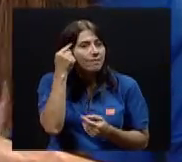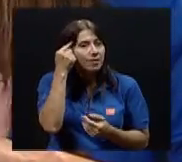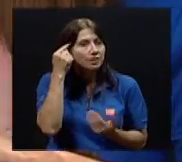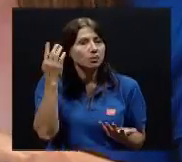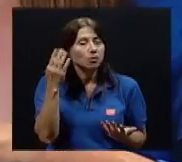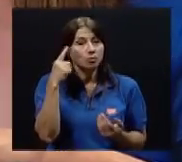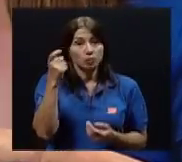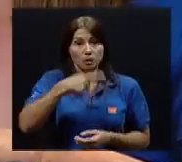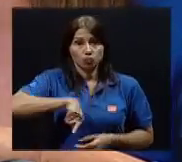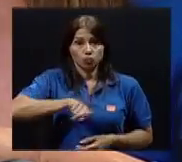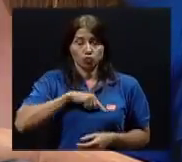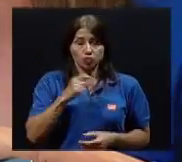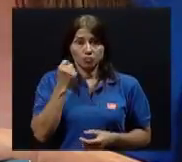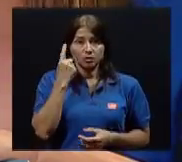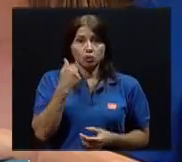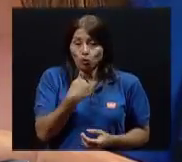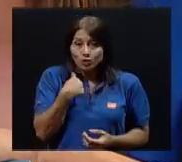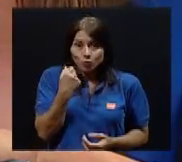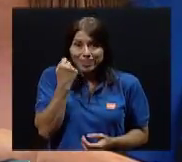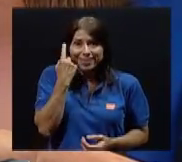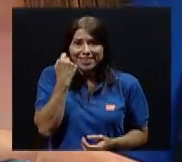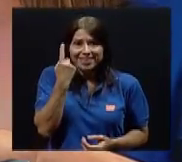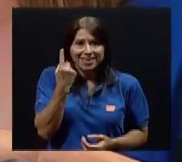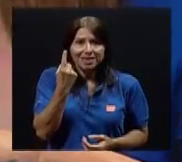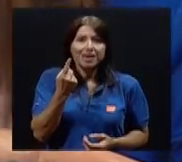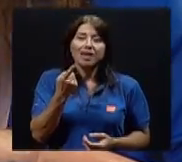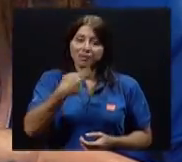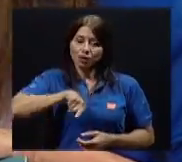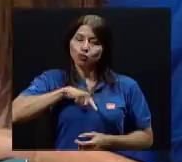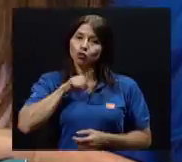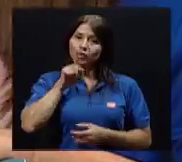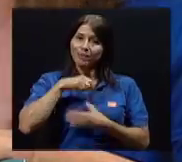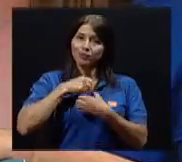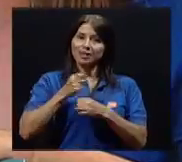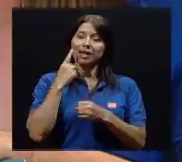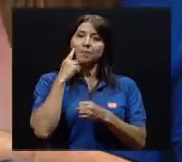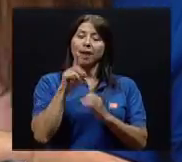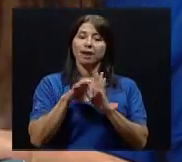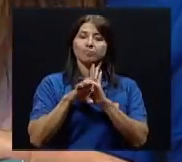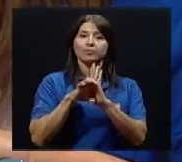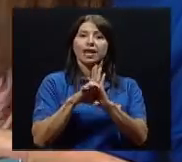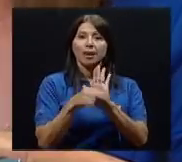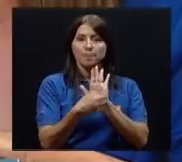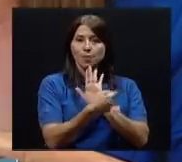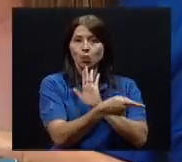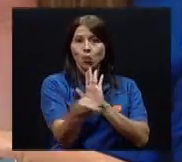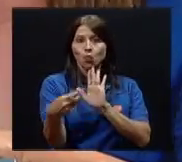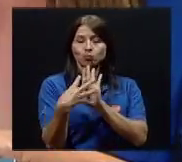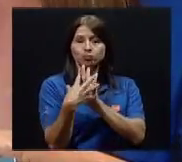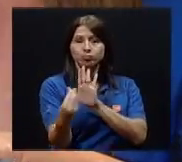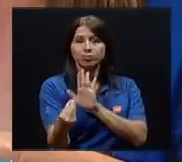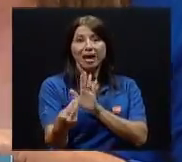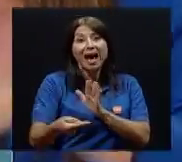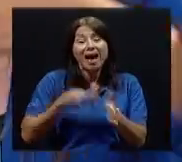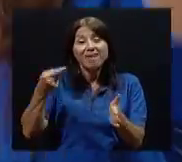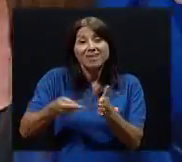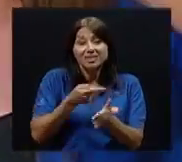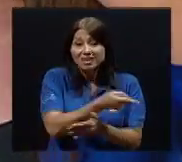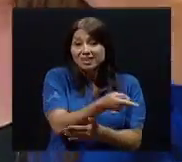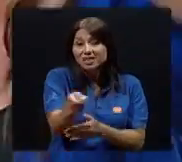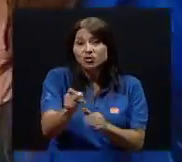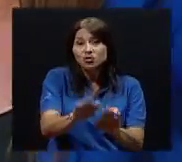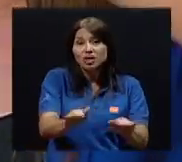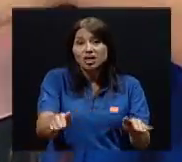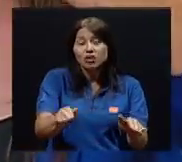yo entendí definitivamente hay que predicar con el ejemplo. Y a veces dejamos a estos niños o adolescentes, vaya, tomen la